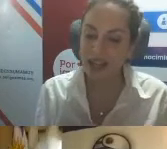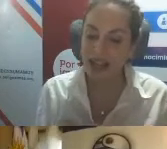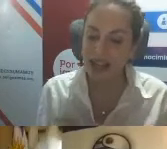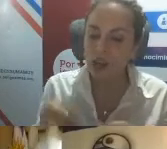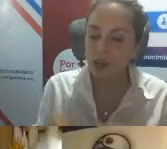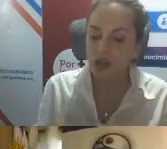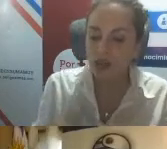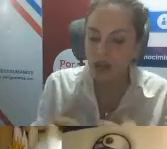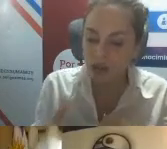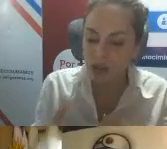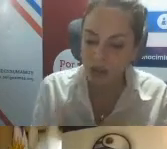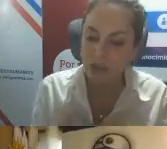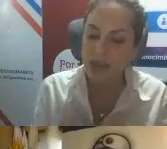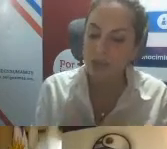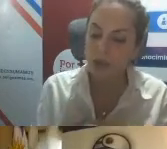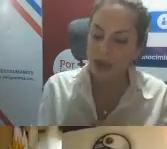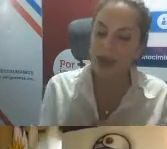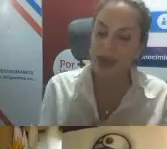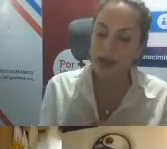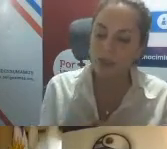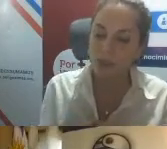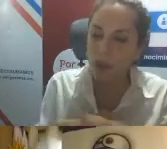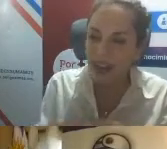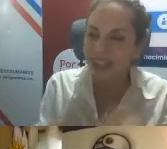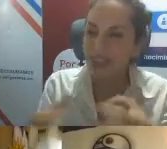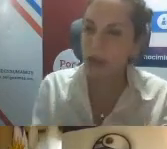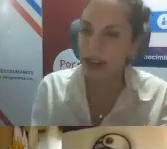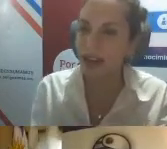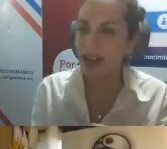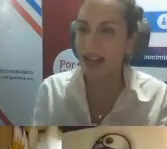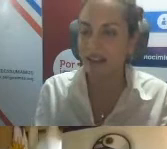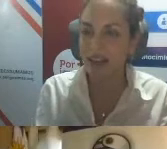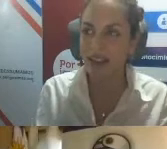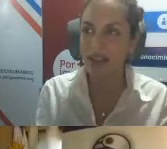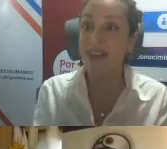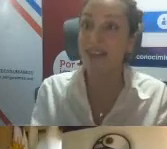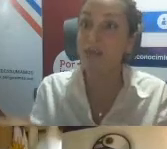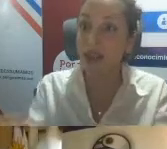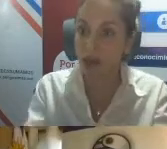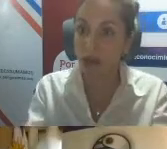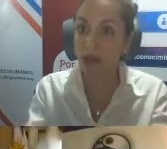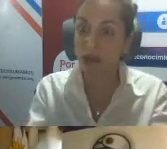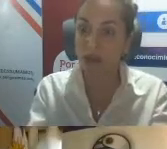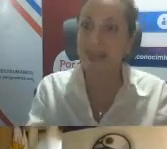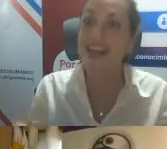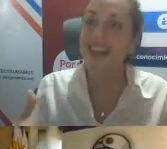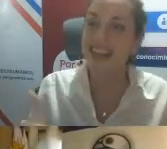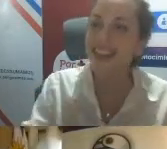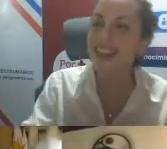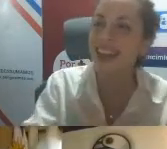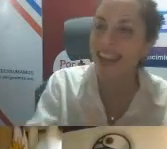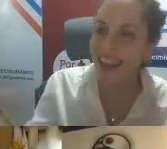ha ido posicionándose para poder buscar asegurar esta participación de las personas